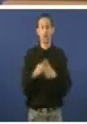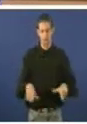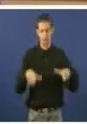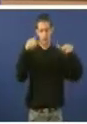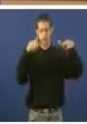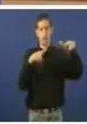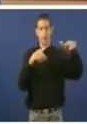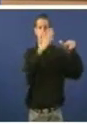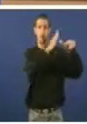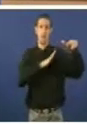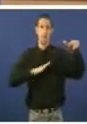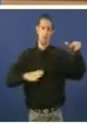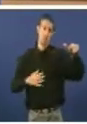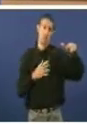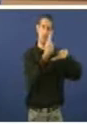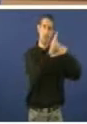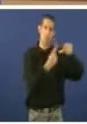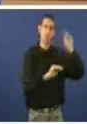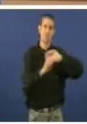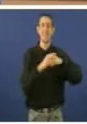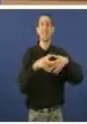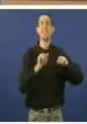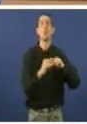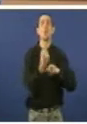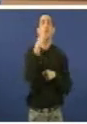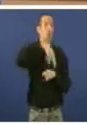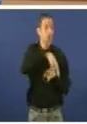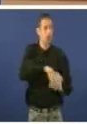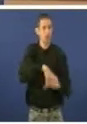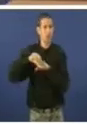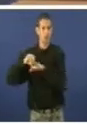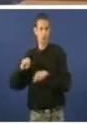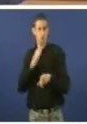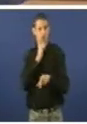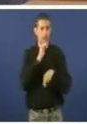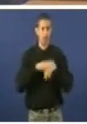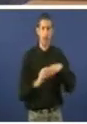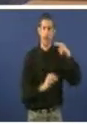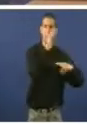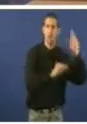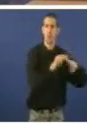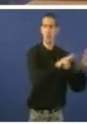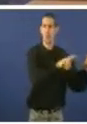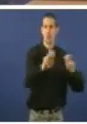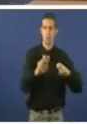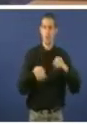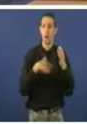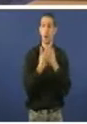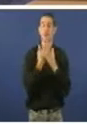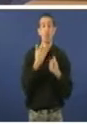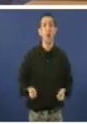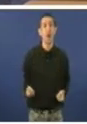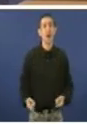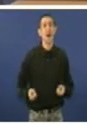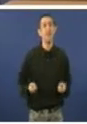sin un só metro nin siquera expropiado. Señoría, vostedes nos deixan un incremento do gasto farmacéutico